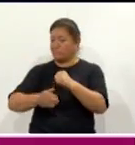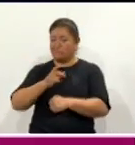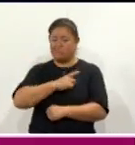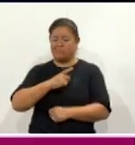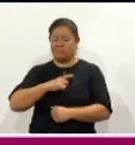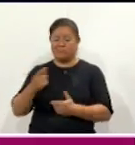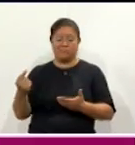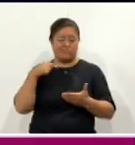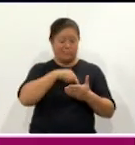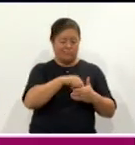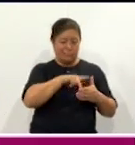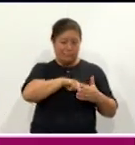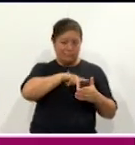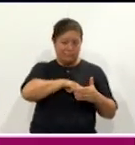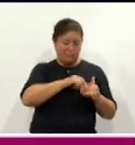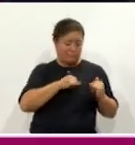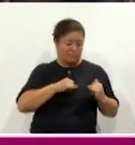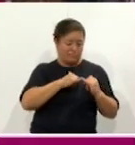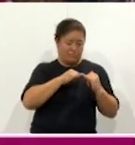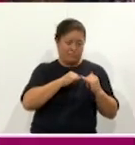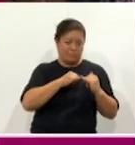instalaciones del propio instituto.